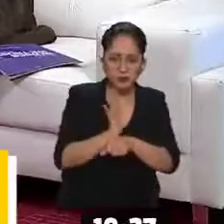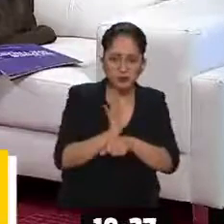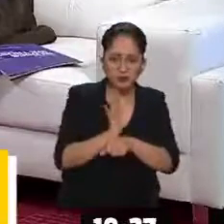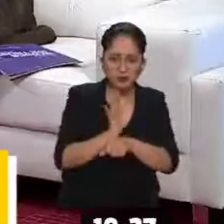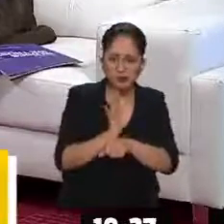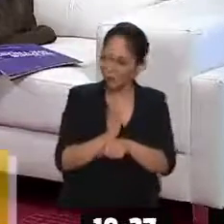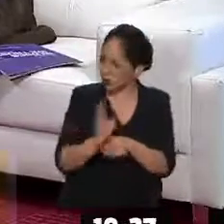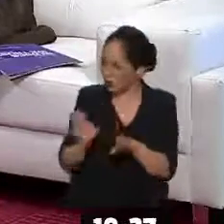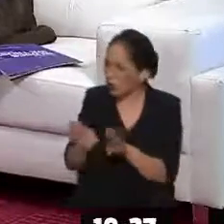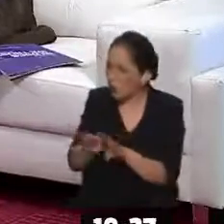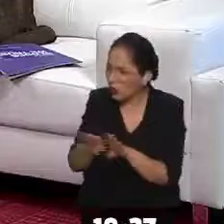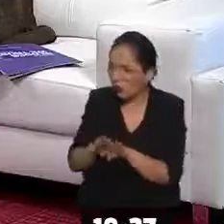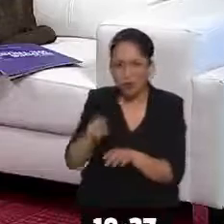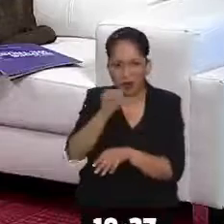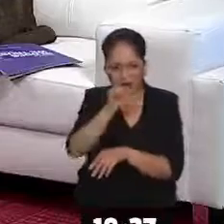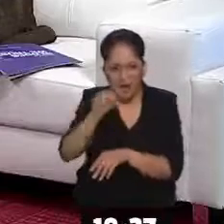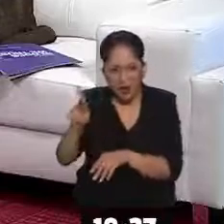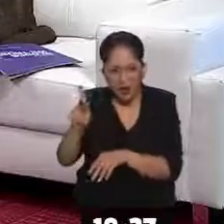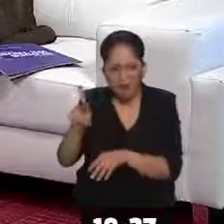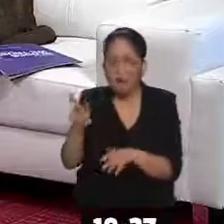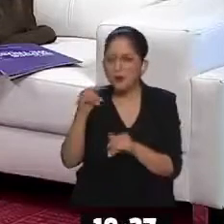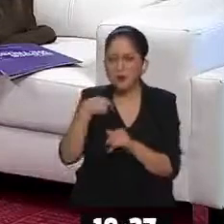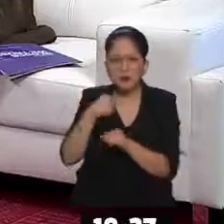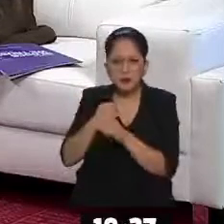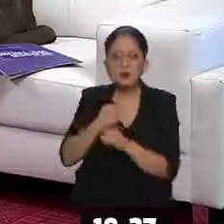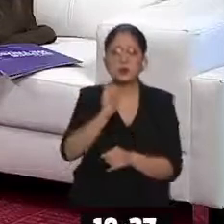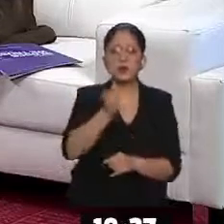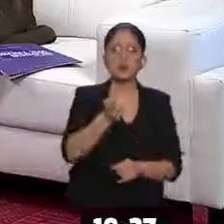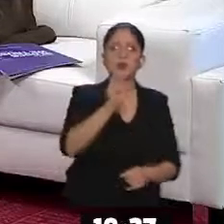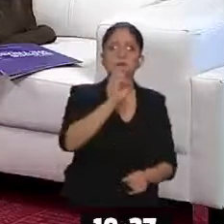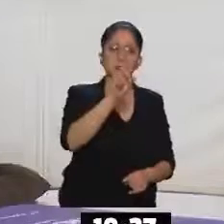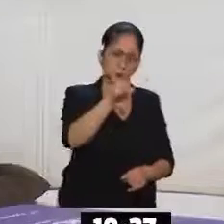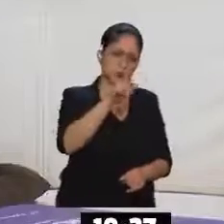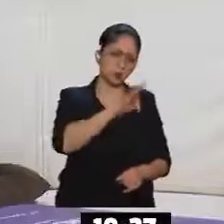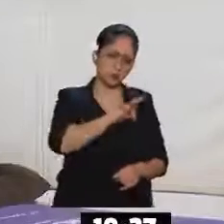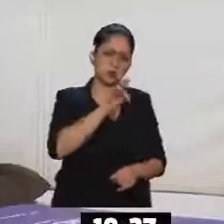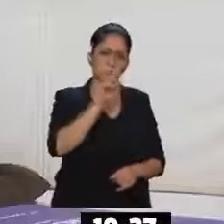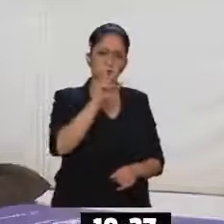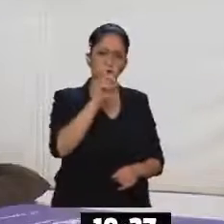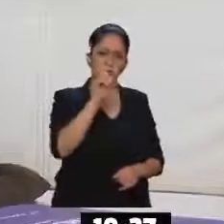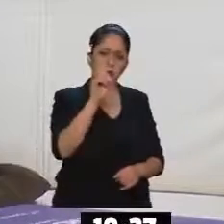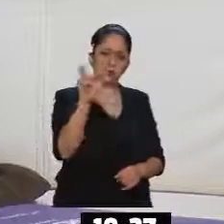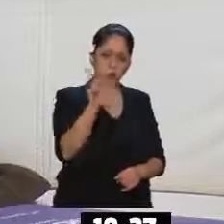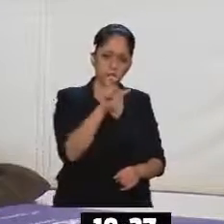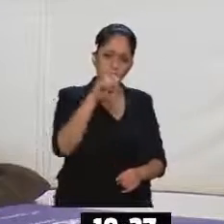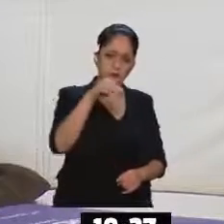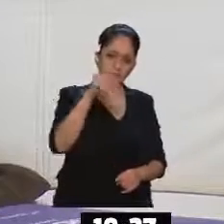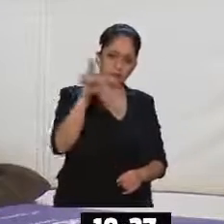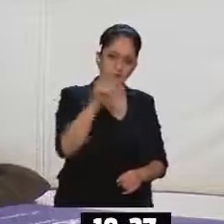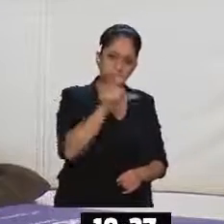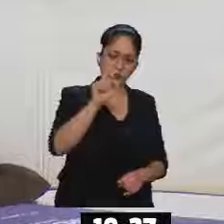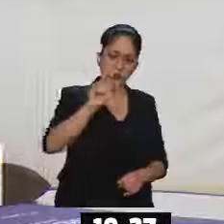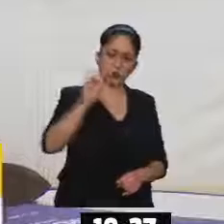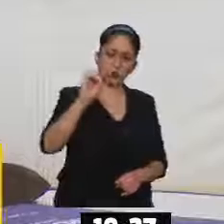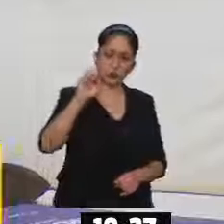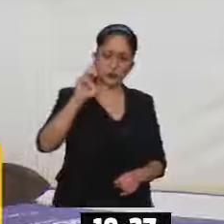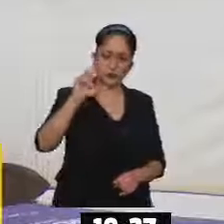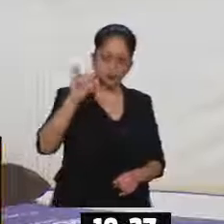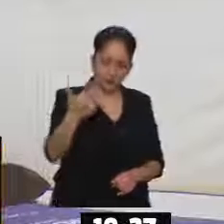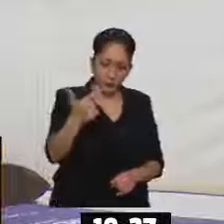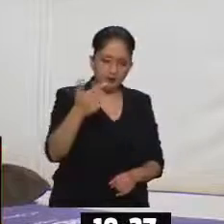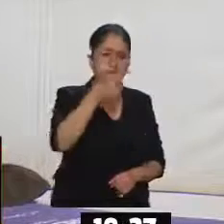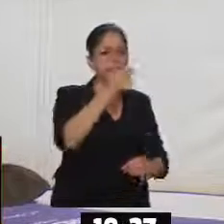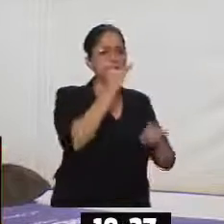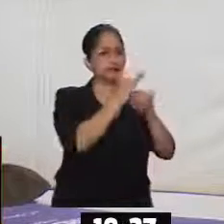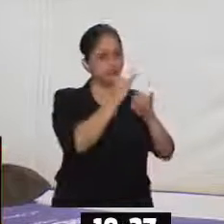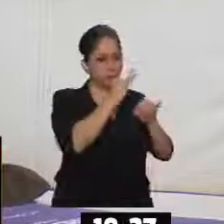O sea, es una aplicación o cómo le hago? ¿Entro a la página? W. Bueno, puedes entrar a docsmx.org. Ok. viene Docs